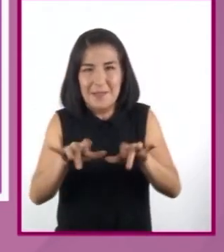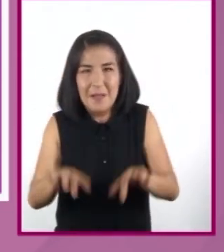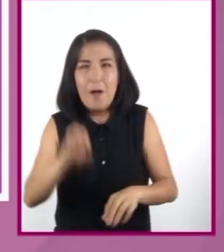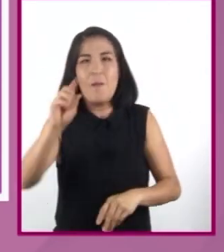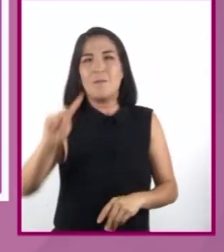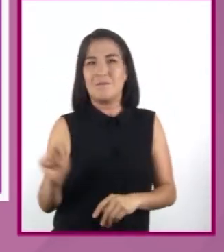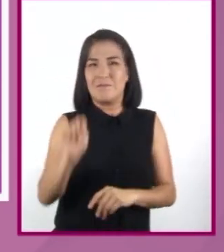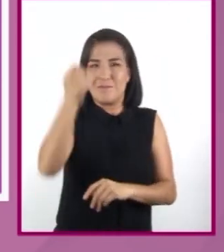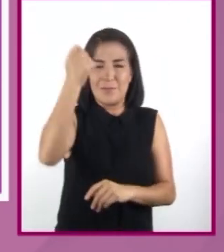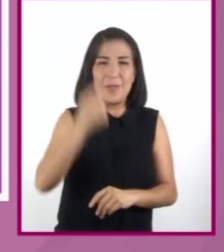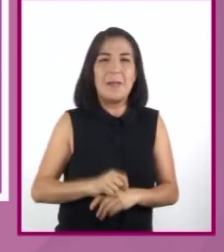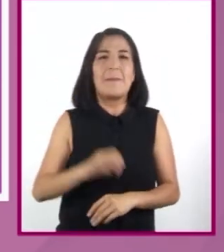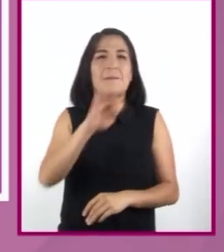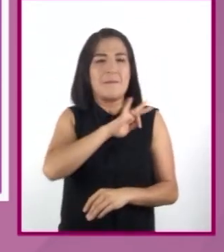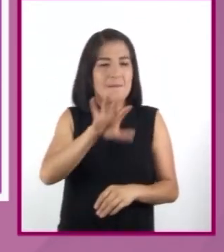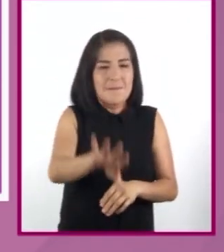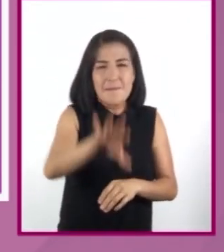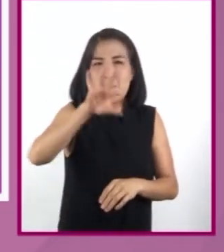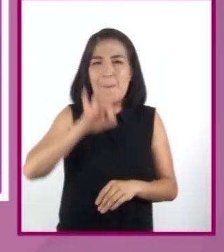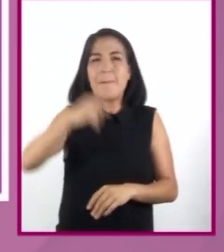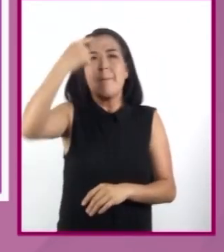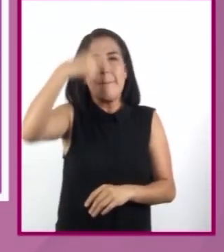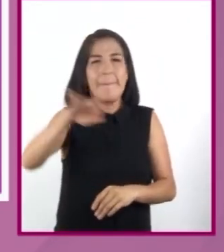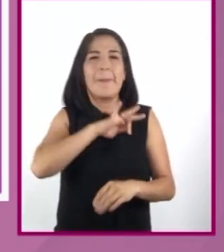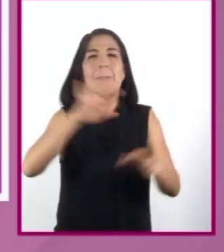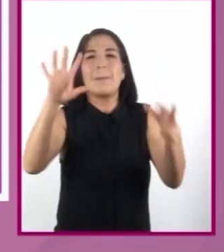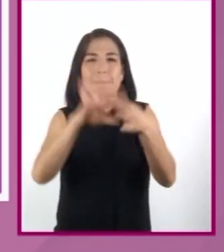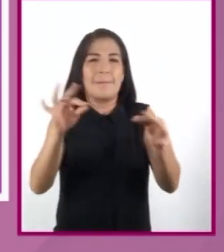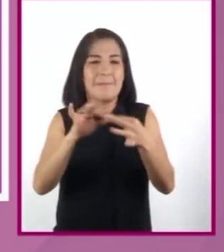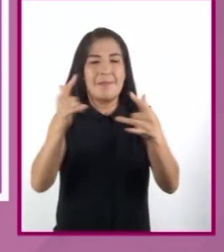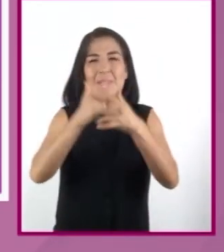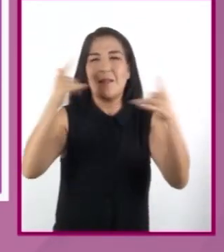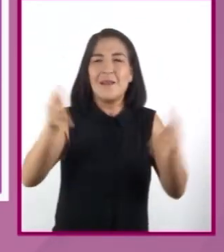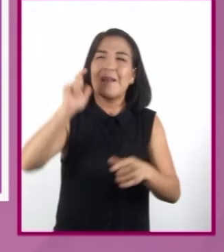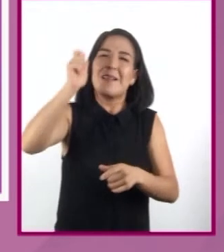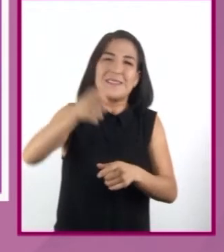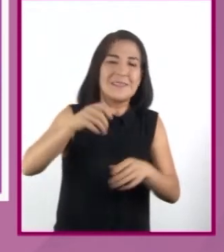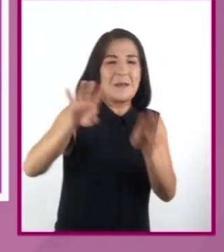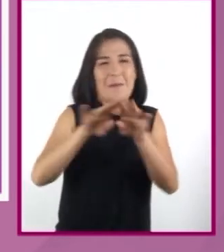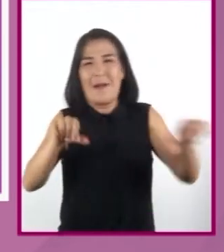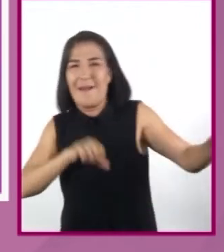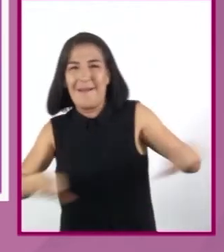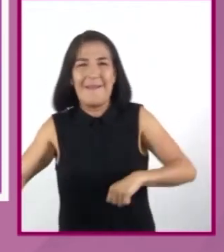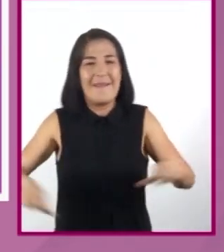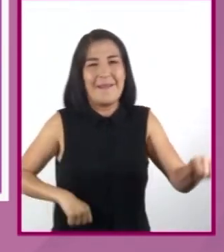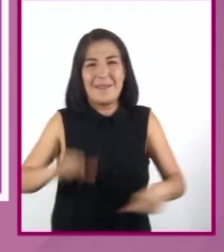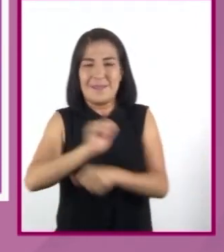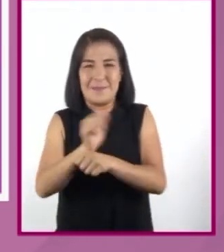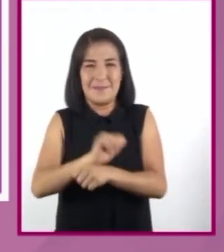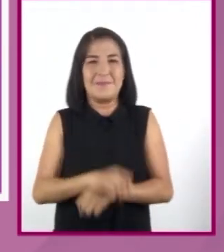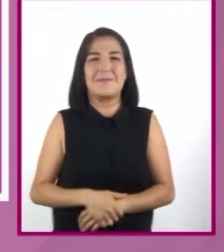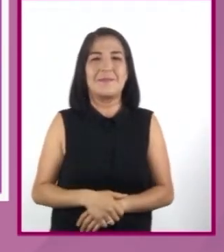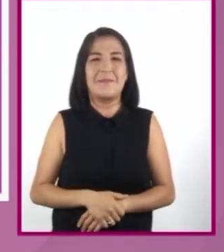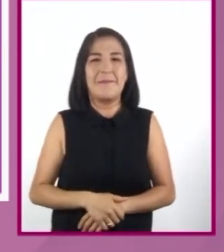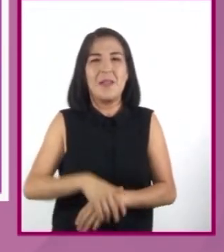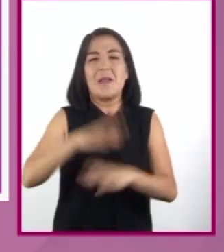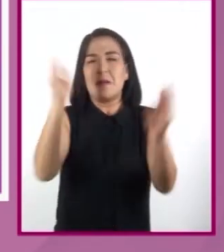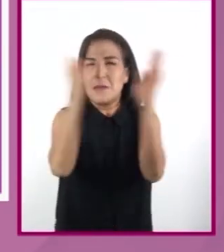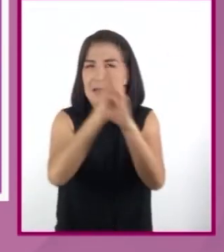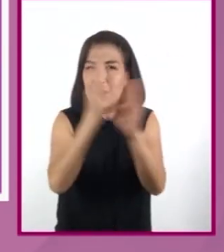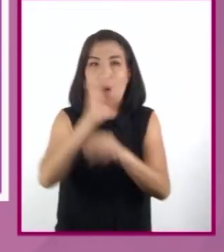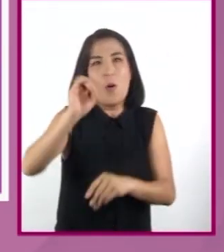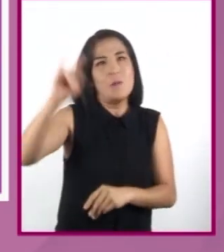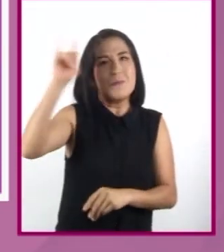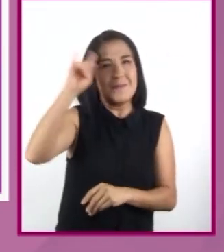tecnológicos que se toman como base para relatar hechos ficticios. Misterio y Terror Parte de un